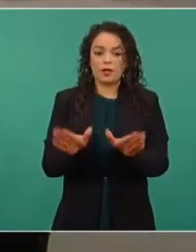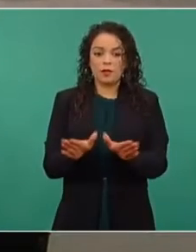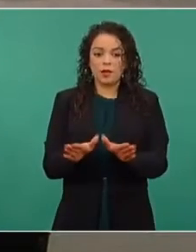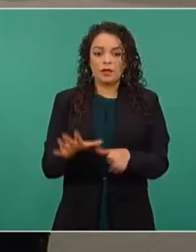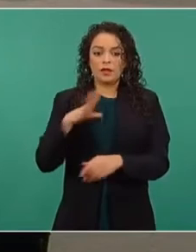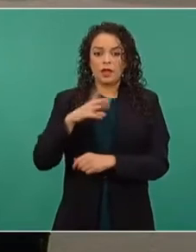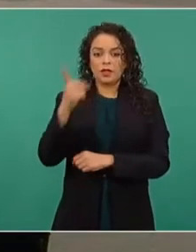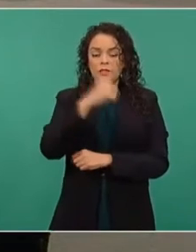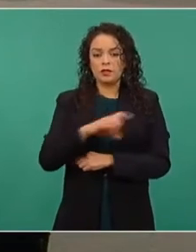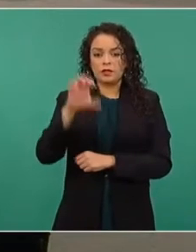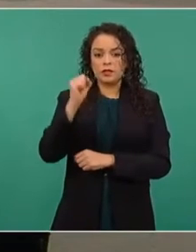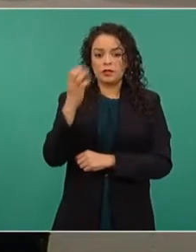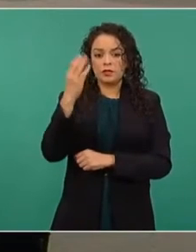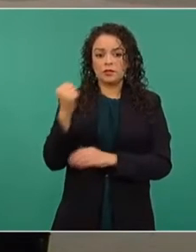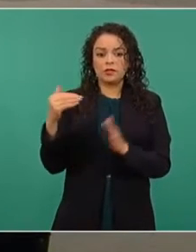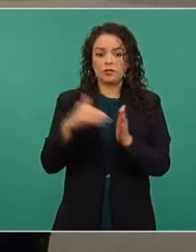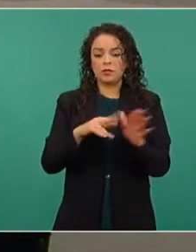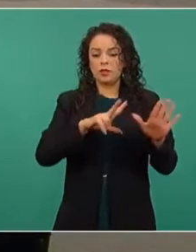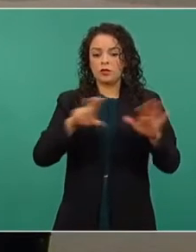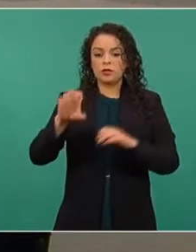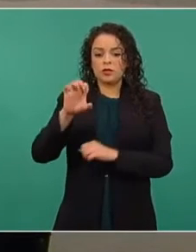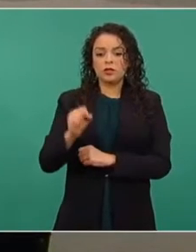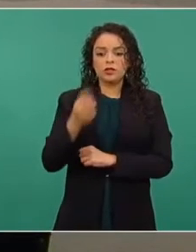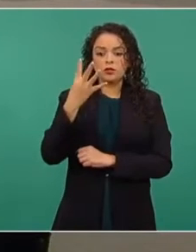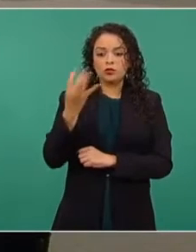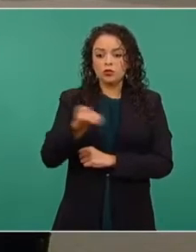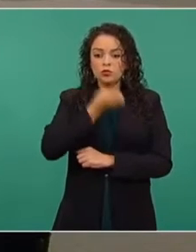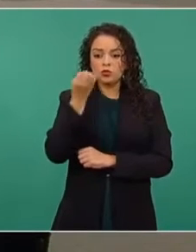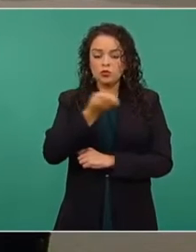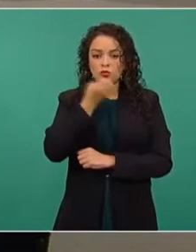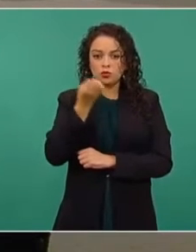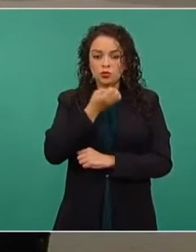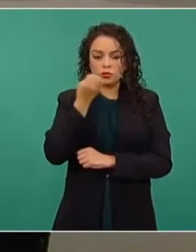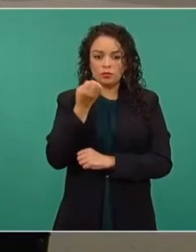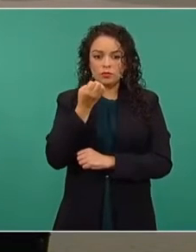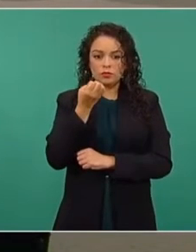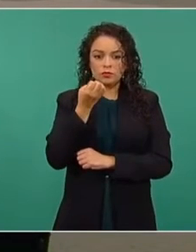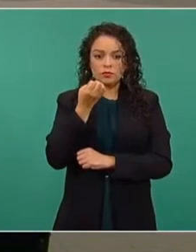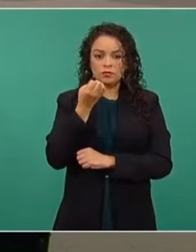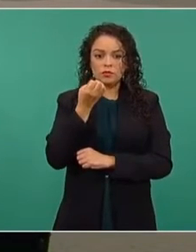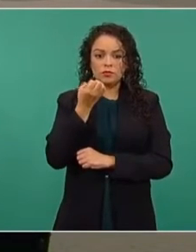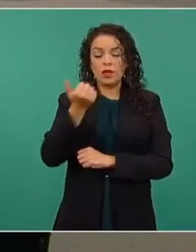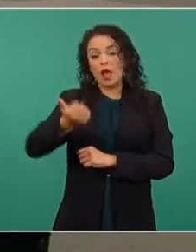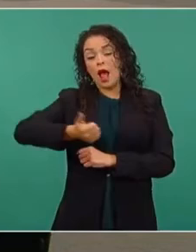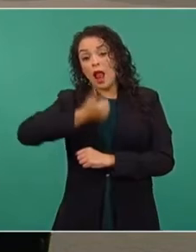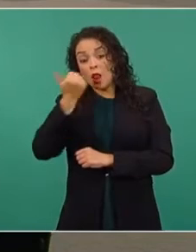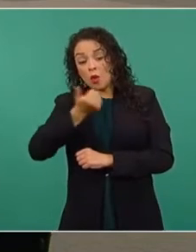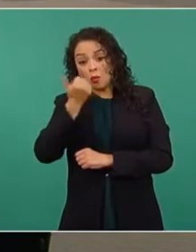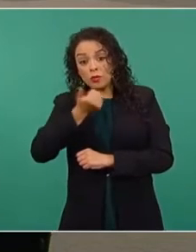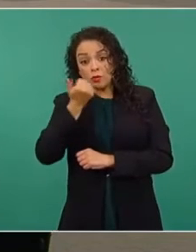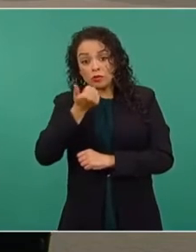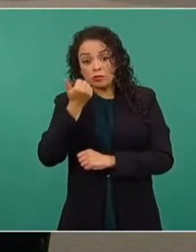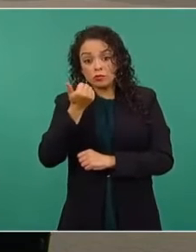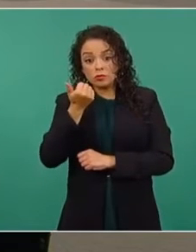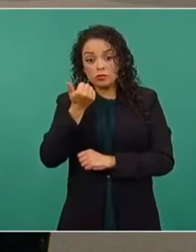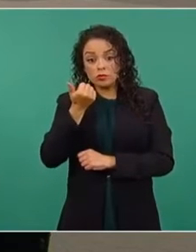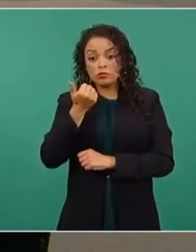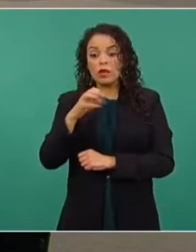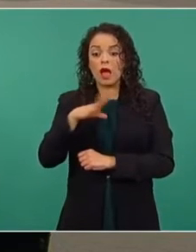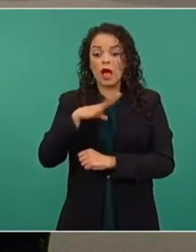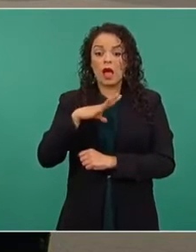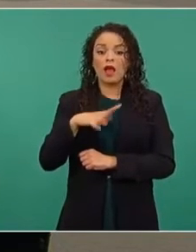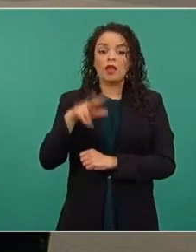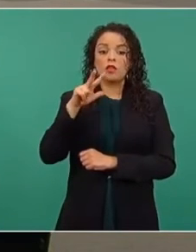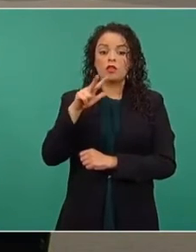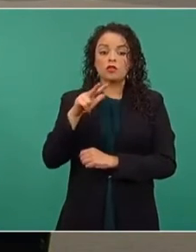169 mil 864 escuelas. En lo que se refiere a alumnos, tenemos una población de 18